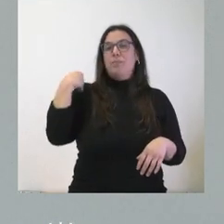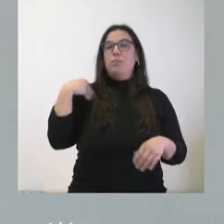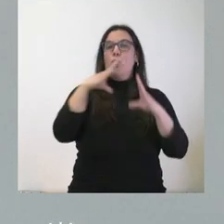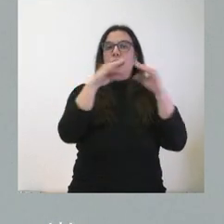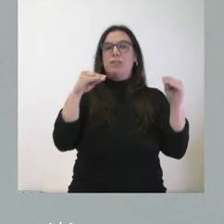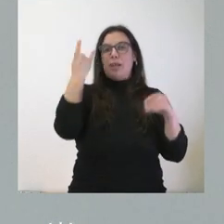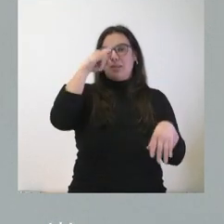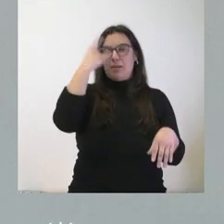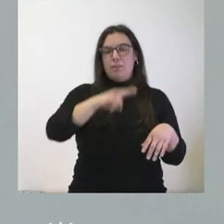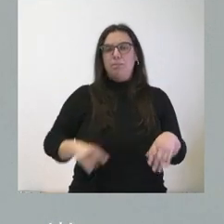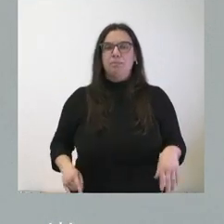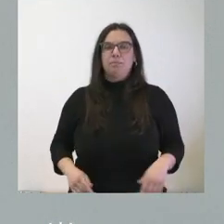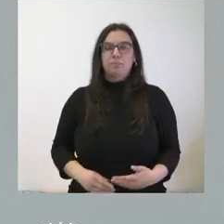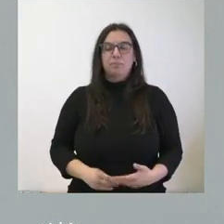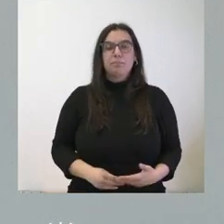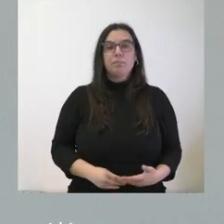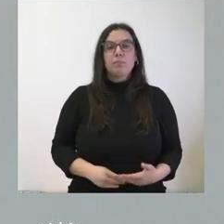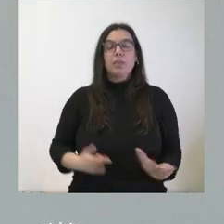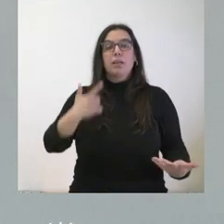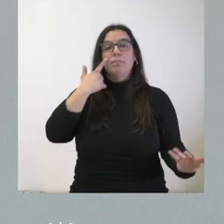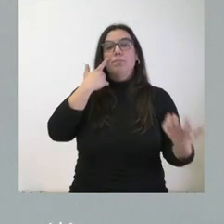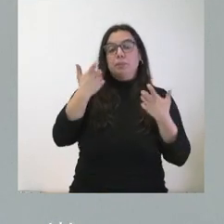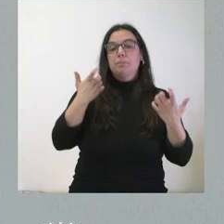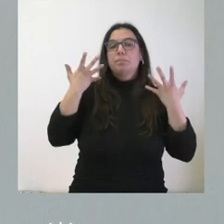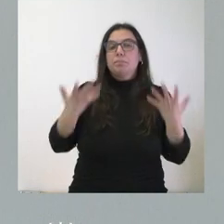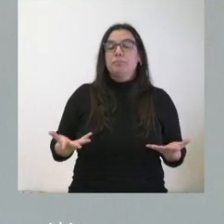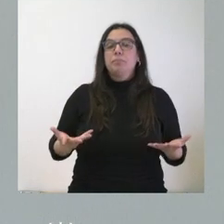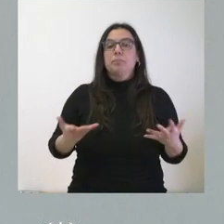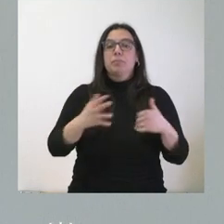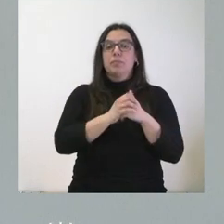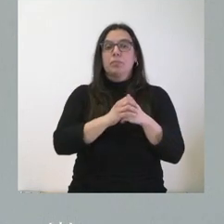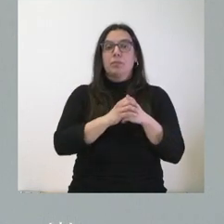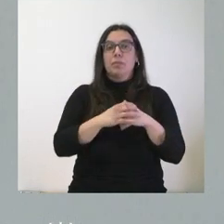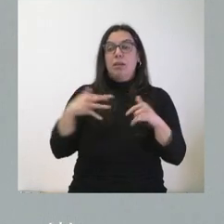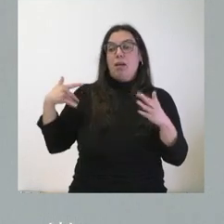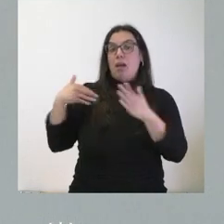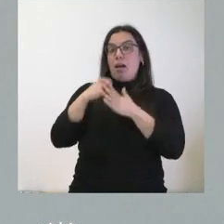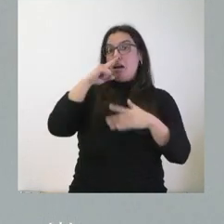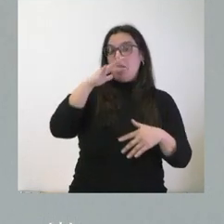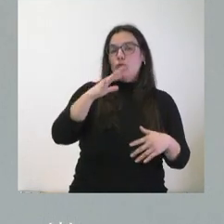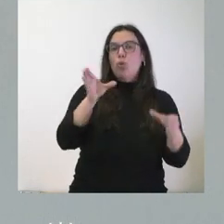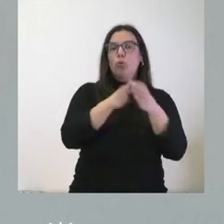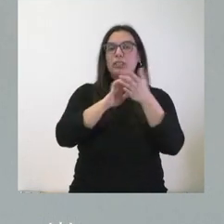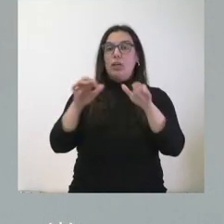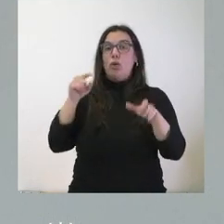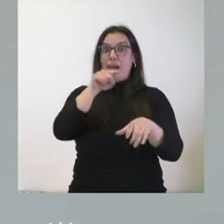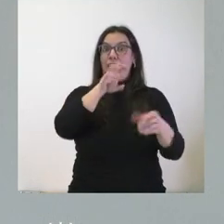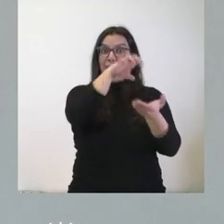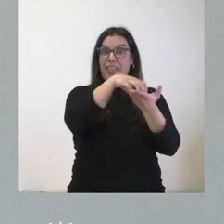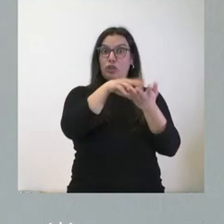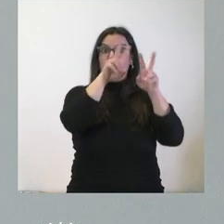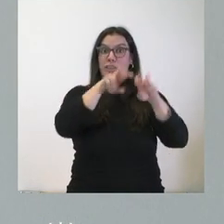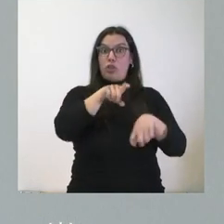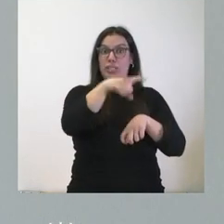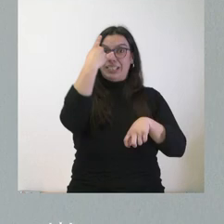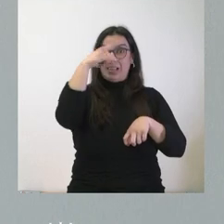Universidad de Salamanca. Significarles que a lo largo de los últimos años la Junta de Castilla ha destinado a este centro de investigación del cáncer